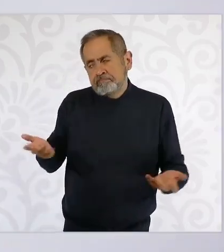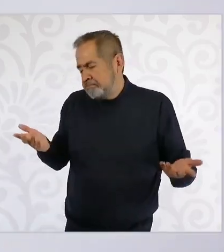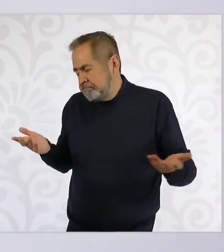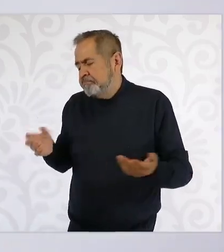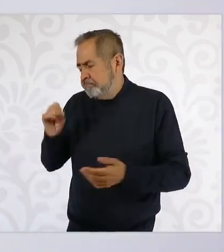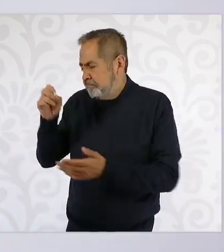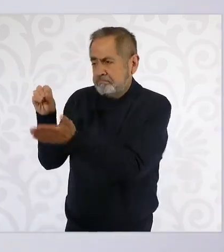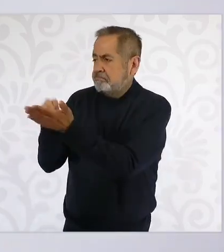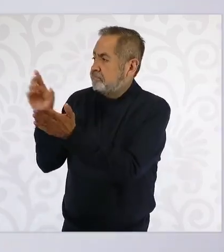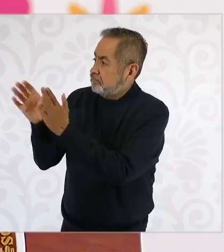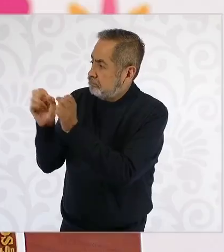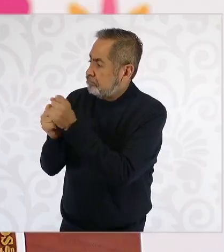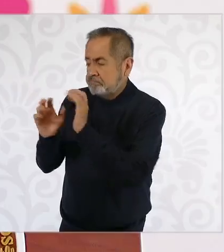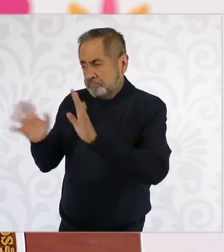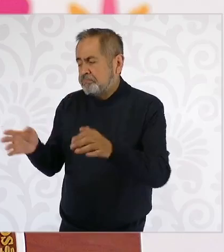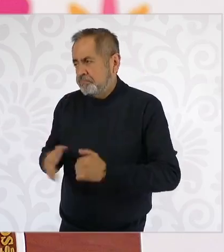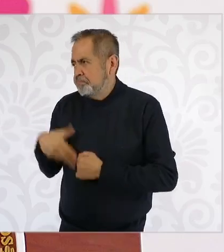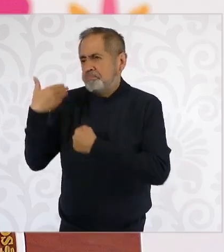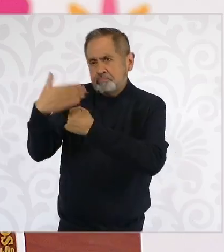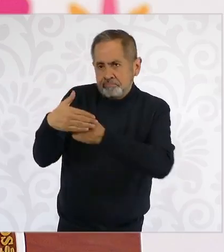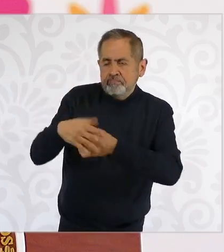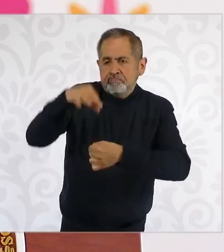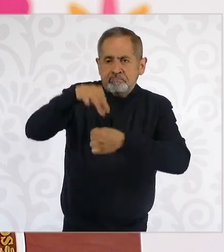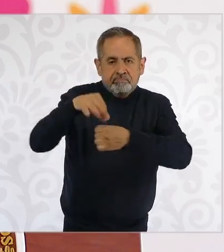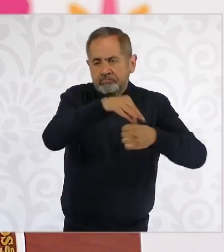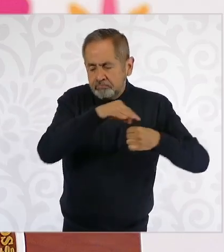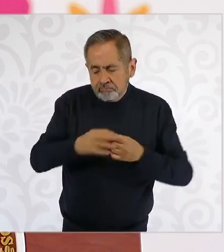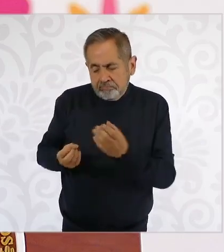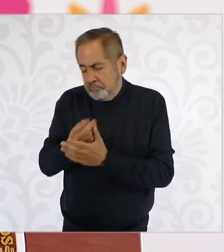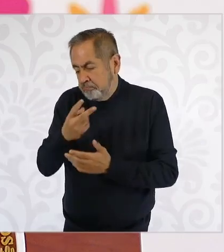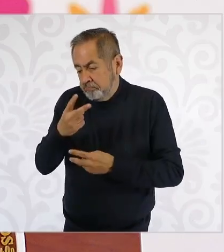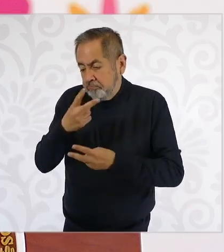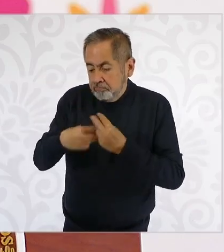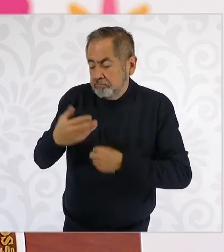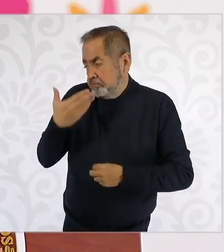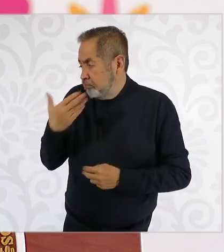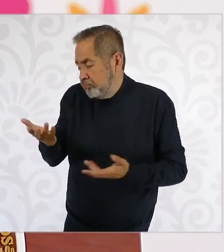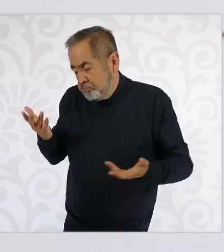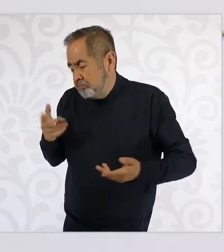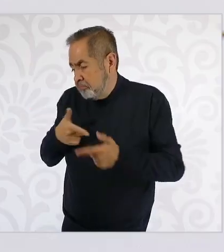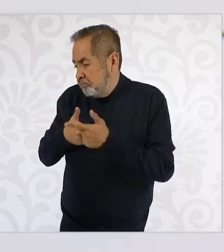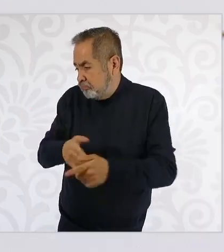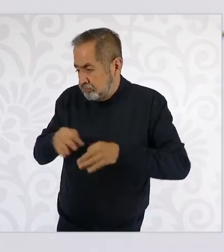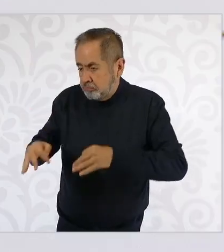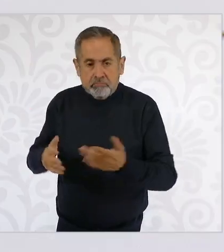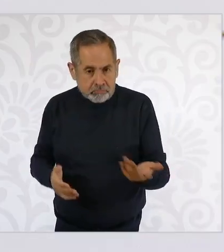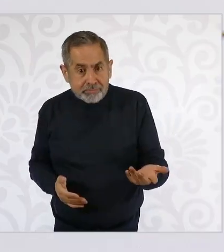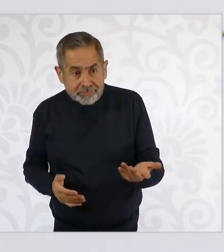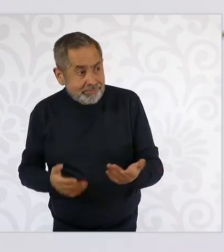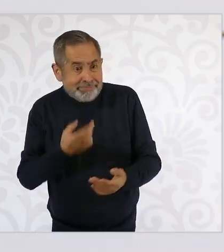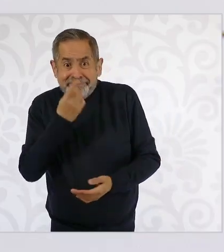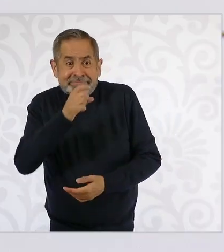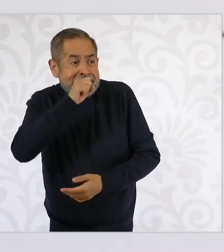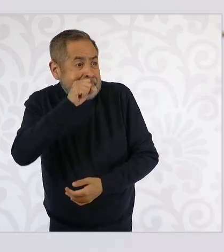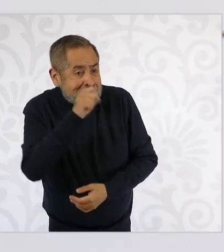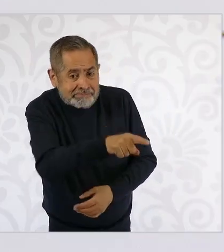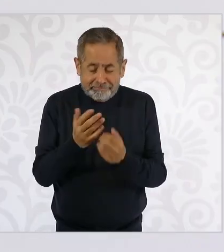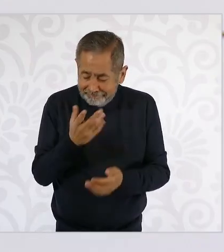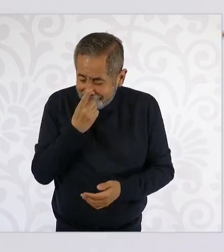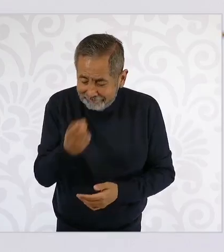ministros y magistrados salga bien y participe muchísima gente.